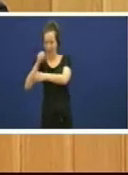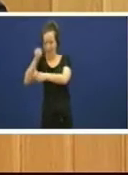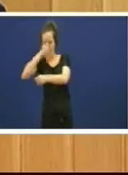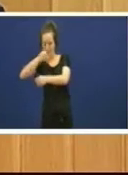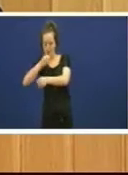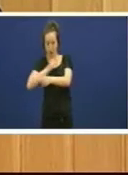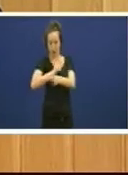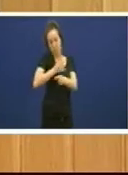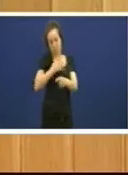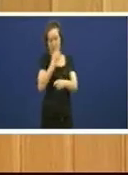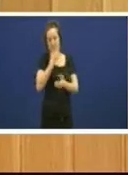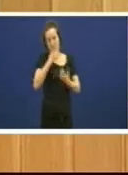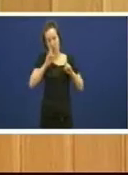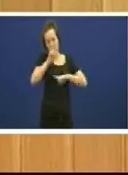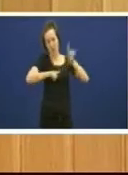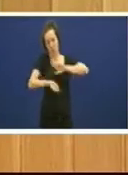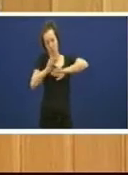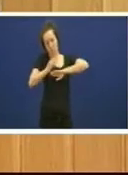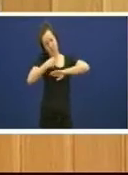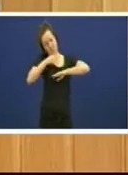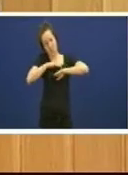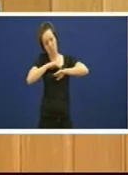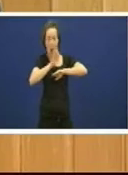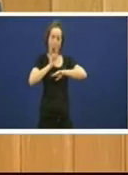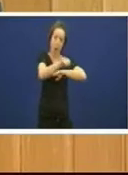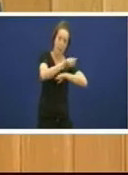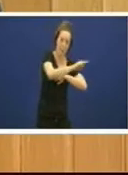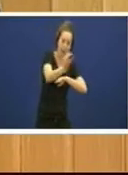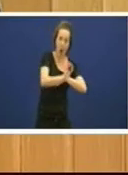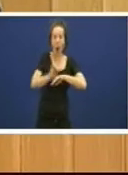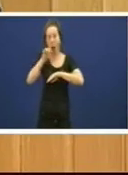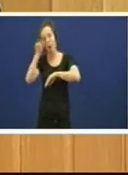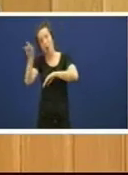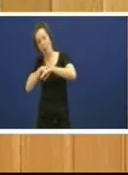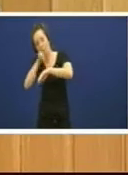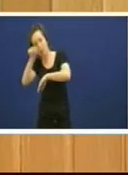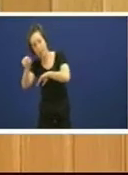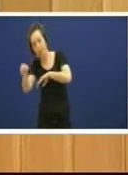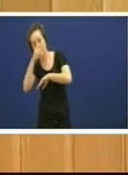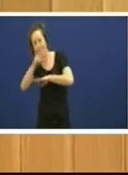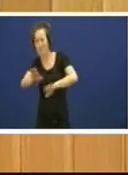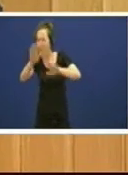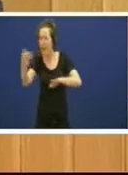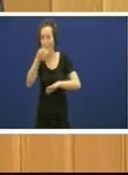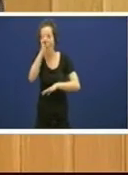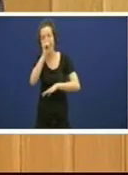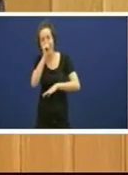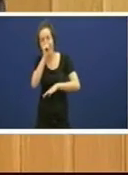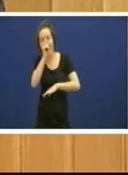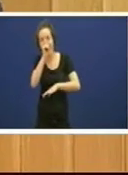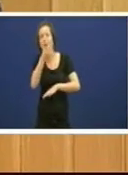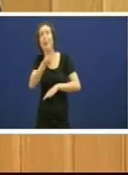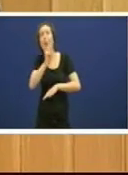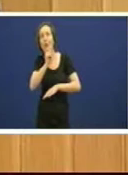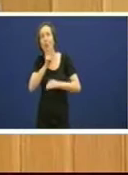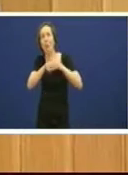é tanto culpa do PP como o PSOE eu creo que para facer honra a verdade pois hai que recordar exactamente como foron as cousas que foi